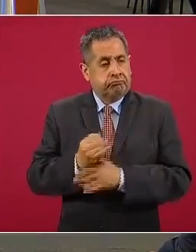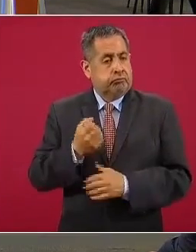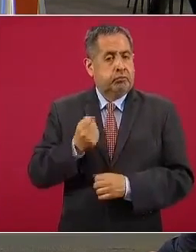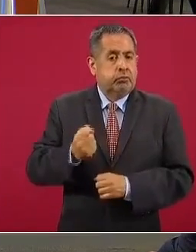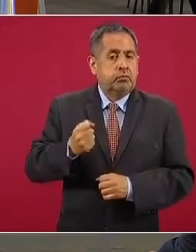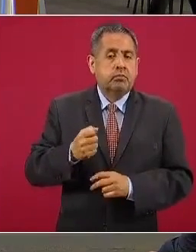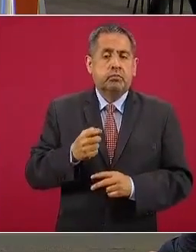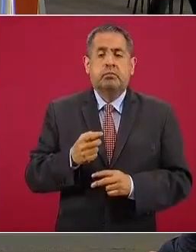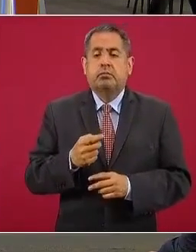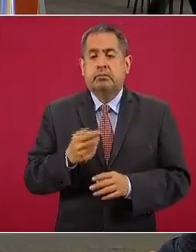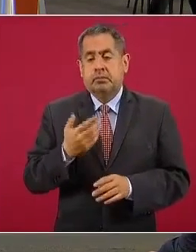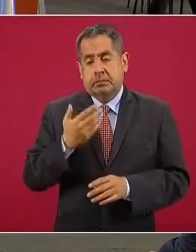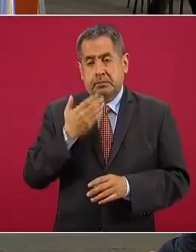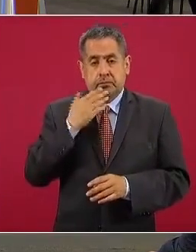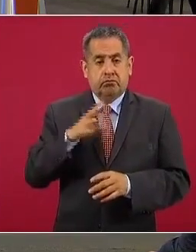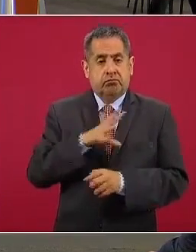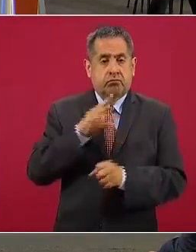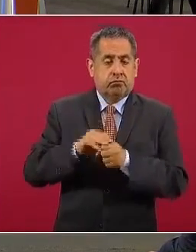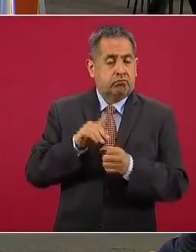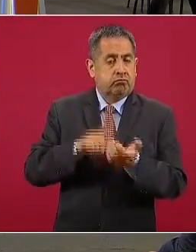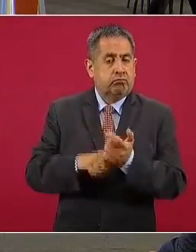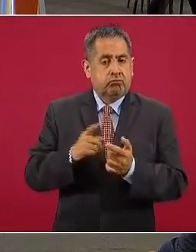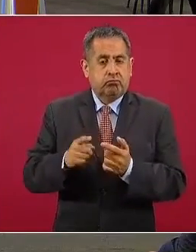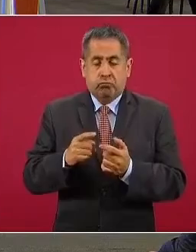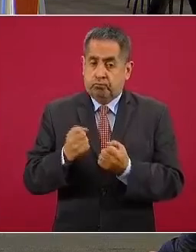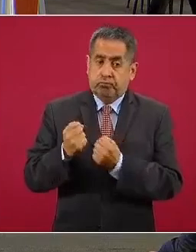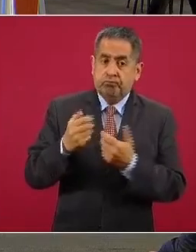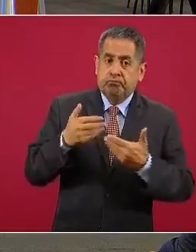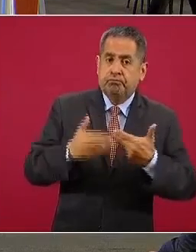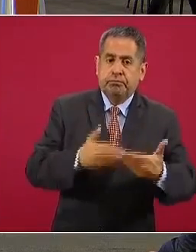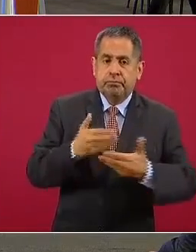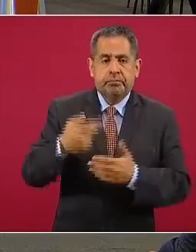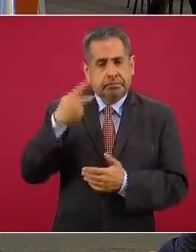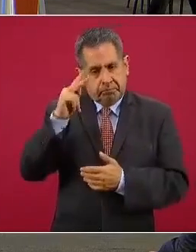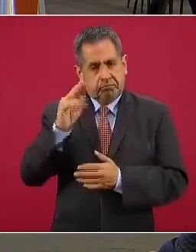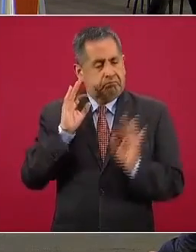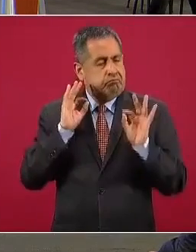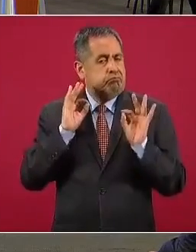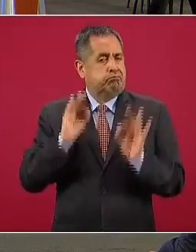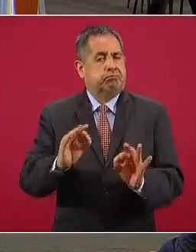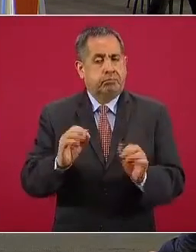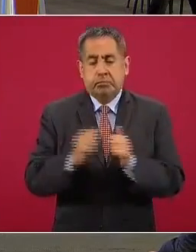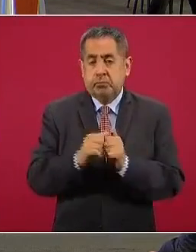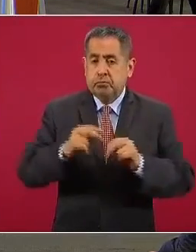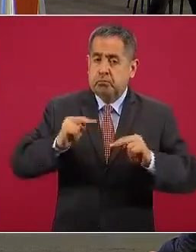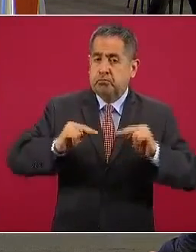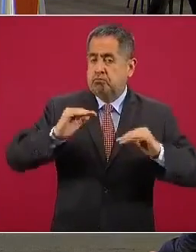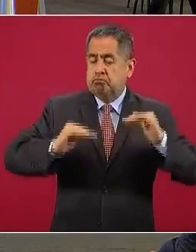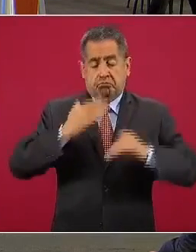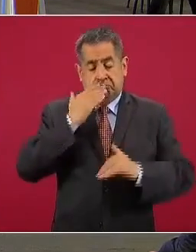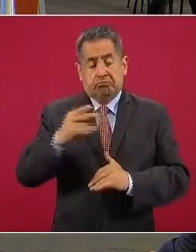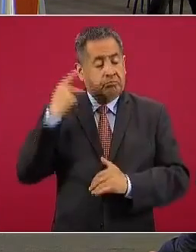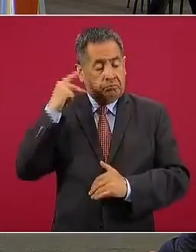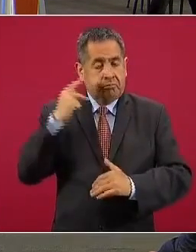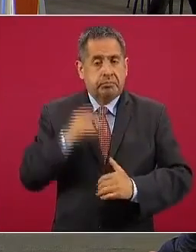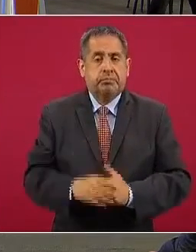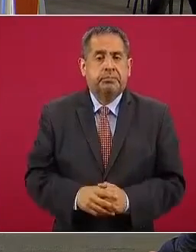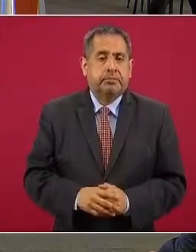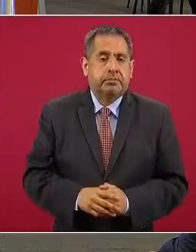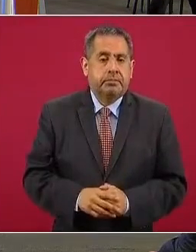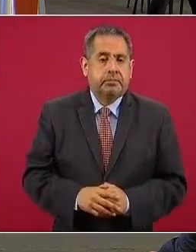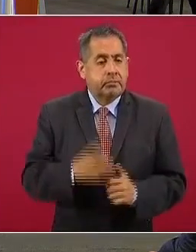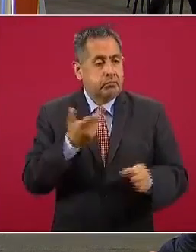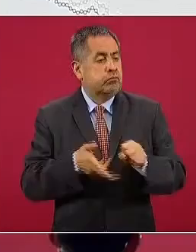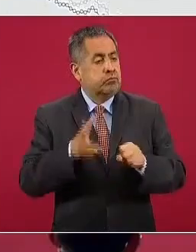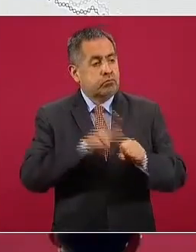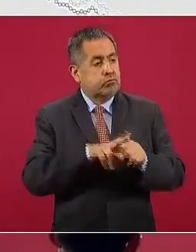sentido, decisiones muy intensas, pero lo ha logrado con buen balance. La siguiente. Y vemos cómo la